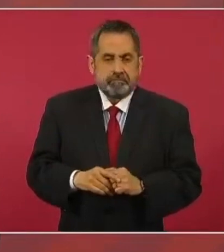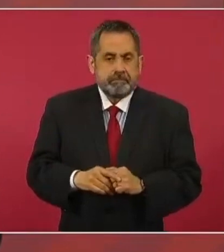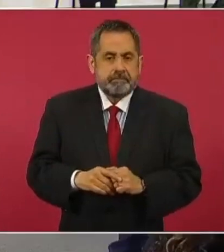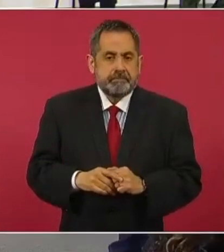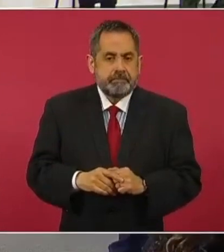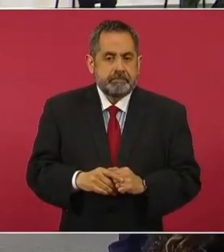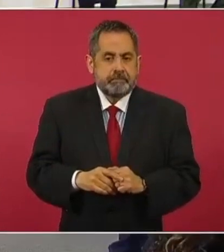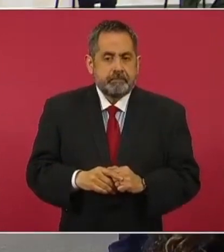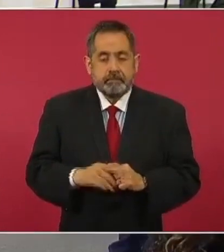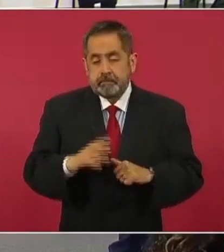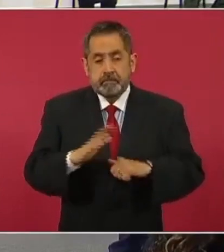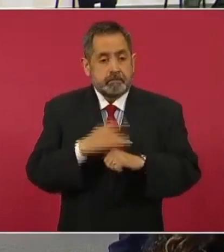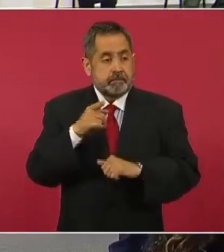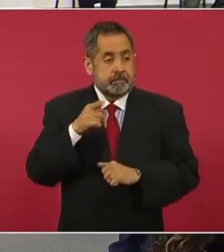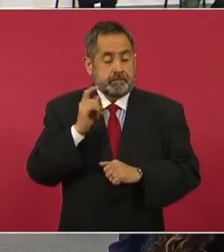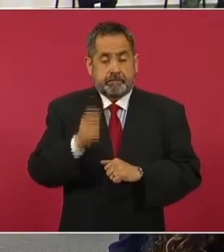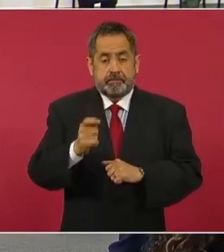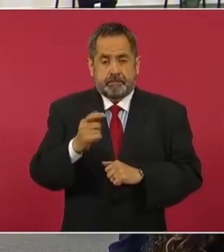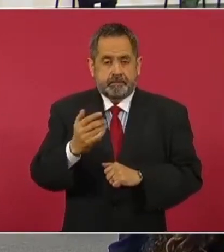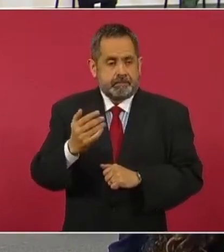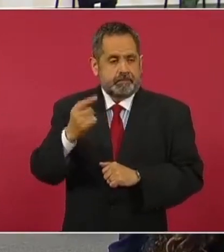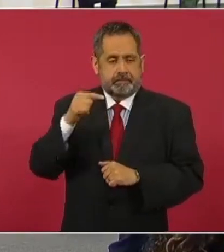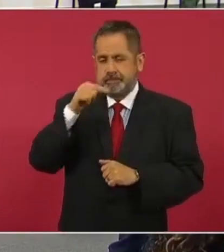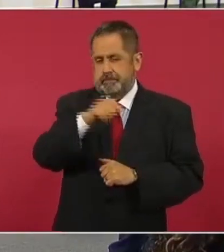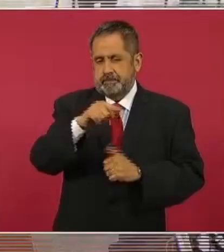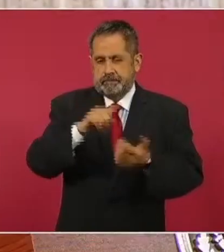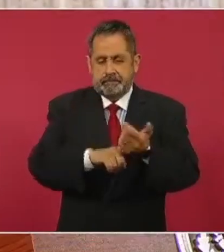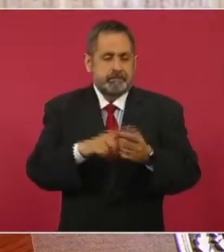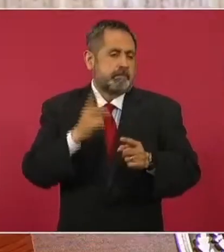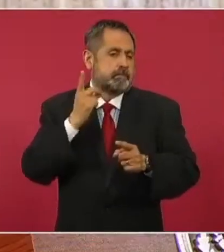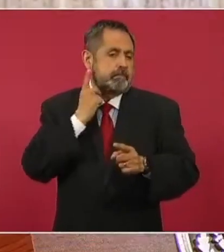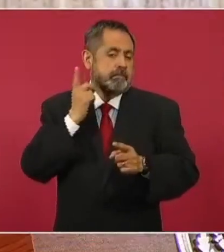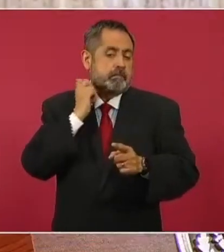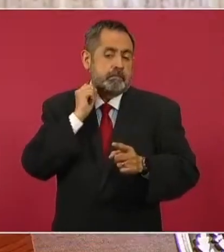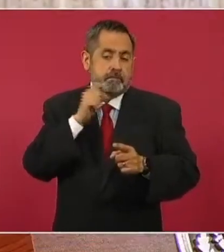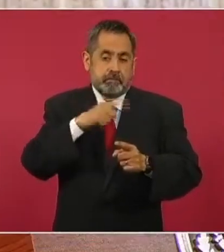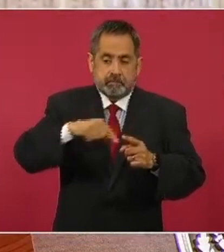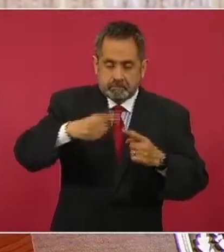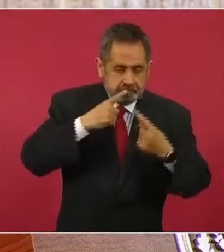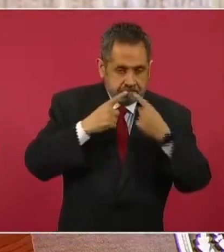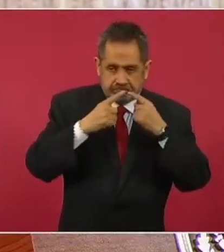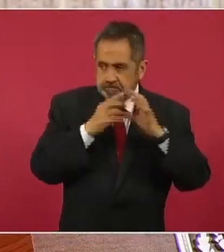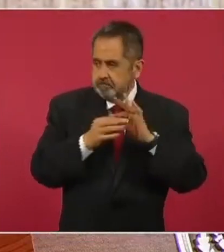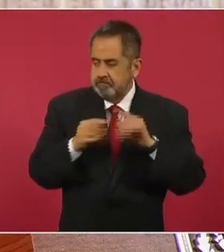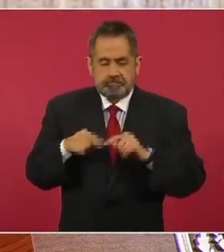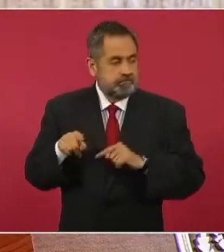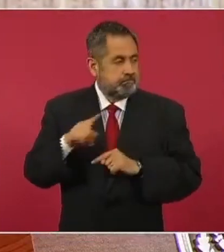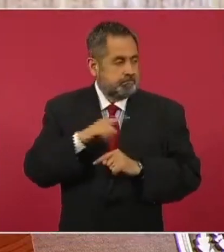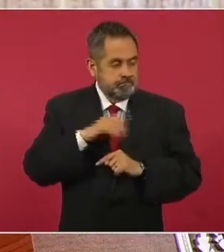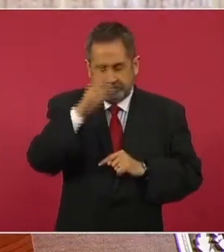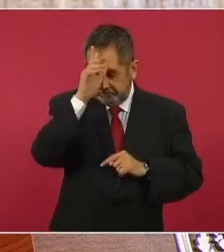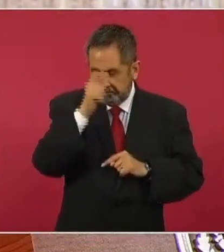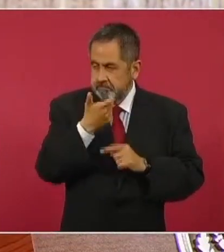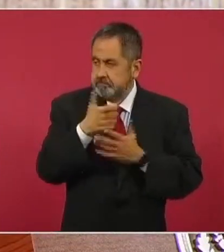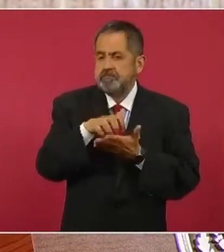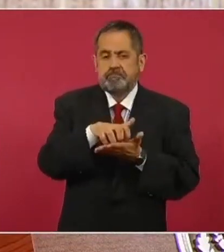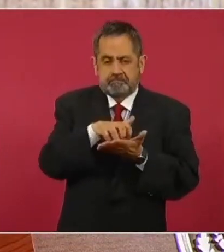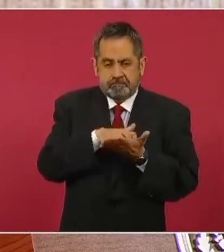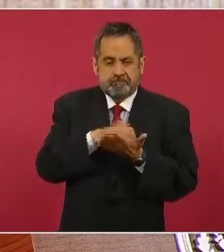Porque hubo en el Poder Legislativo un ajuste,